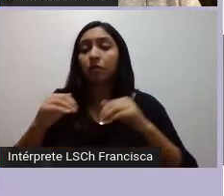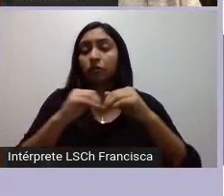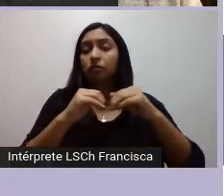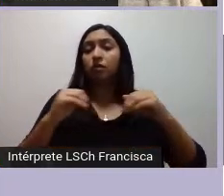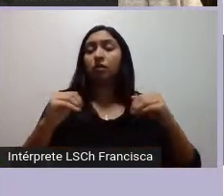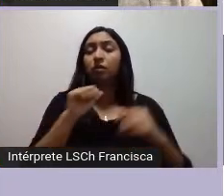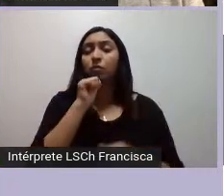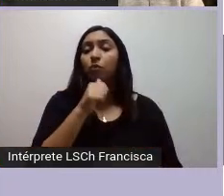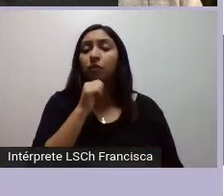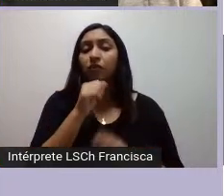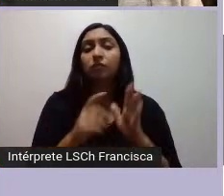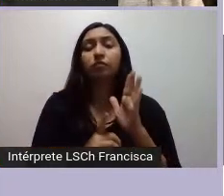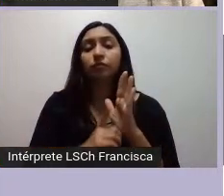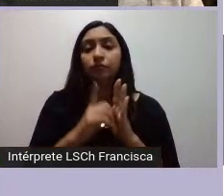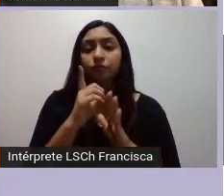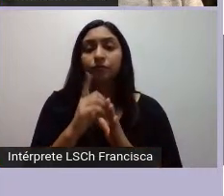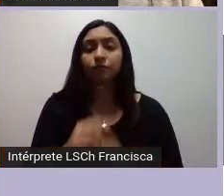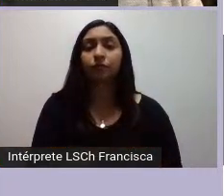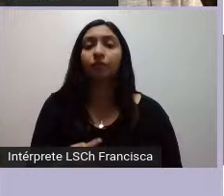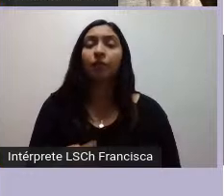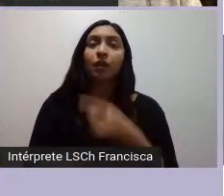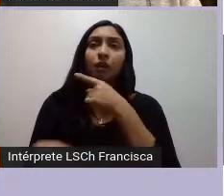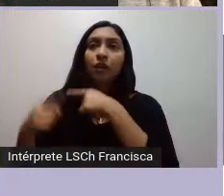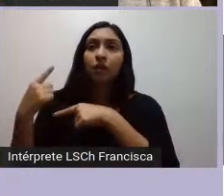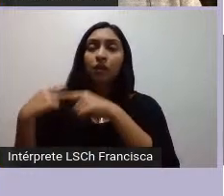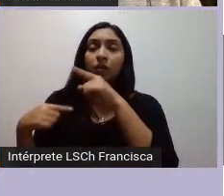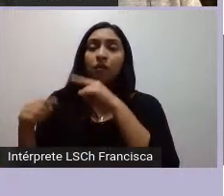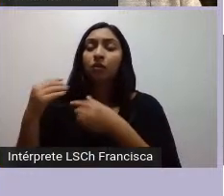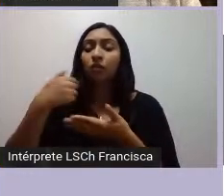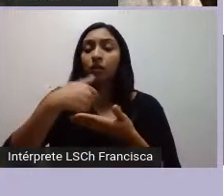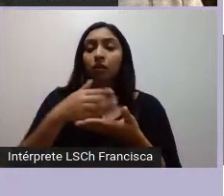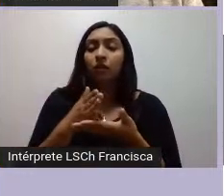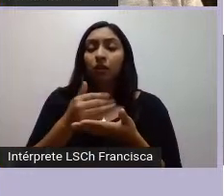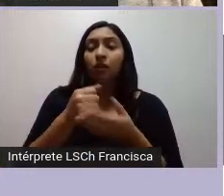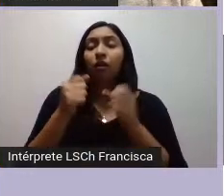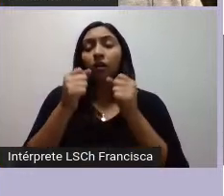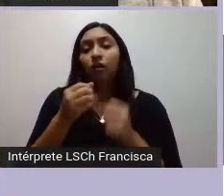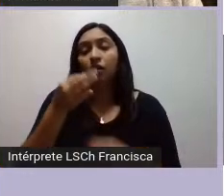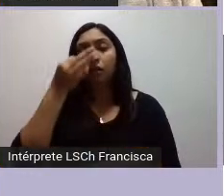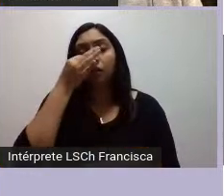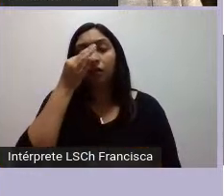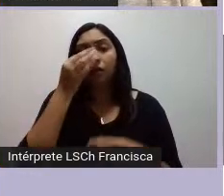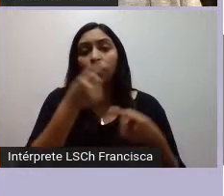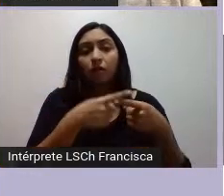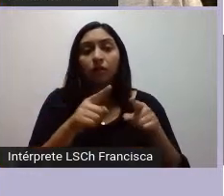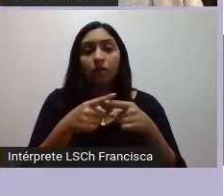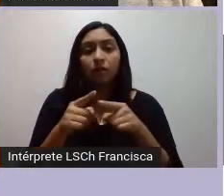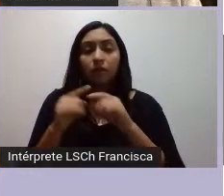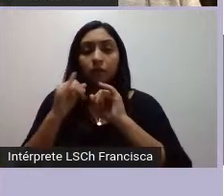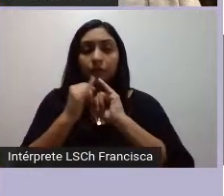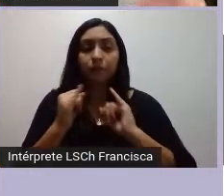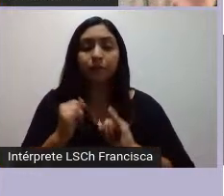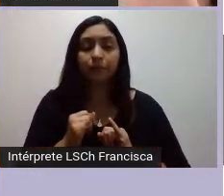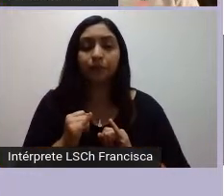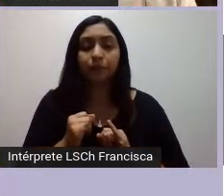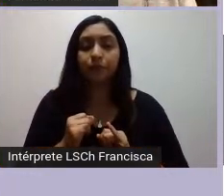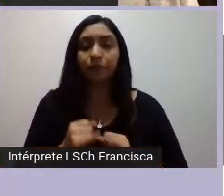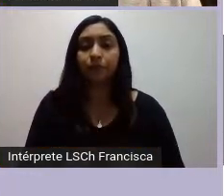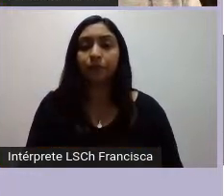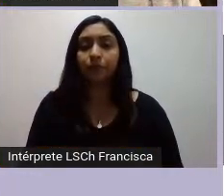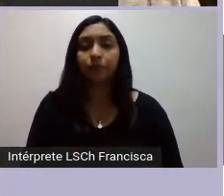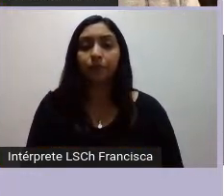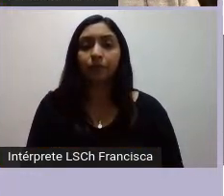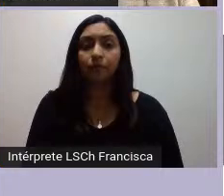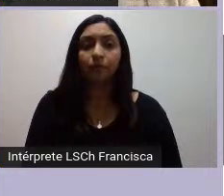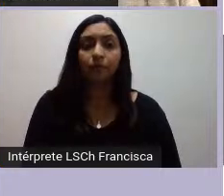desarrollado la historia de esta organización la pueden observar en distintos aspectos y cómo